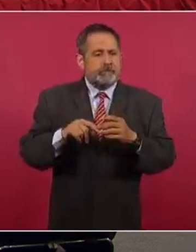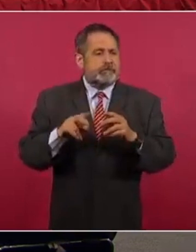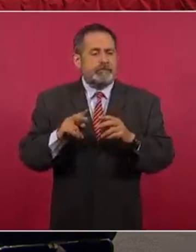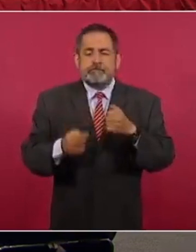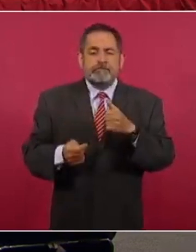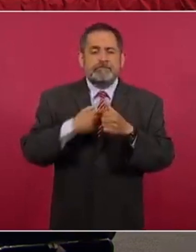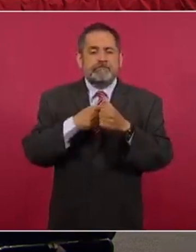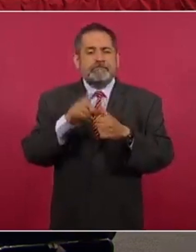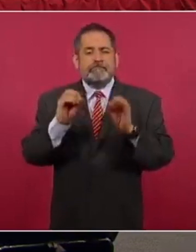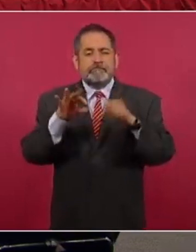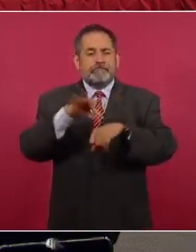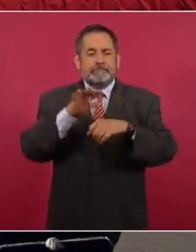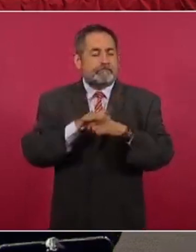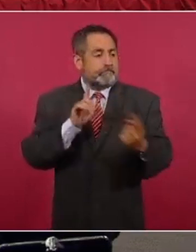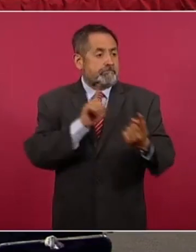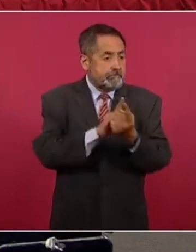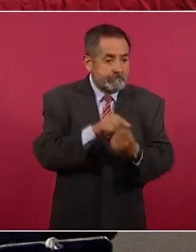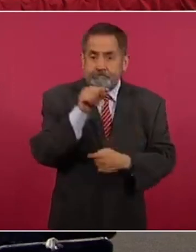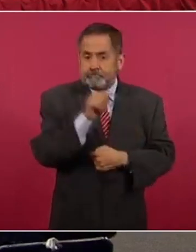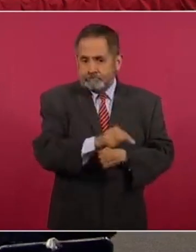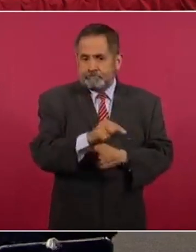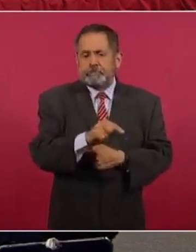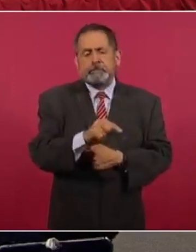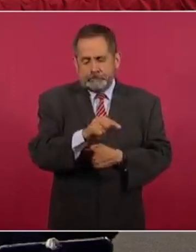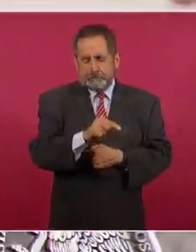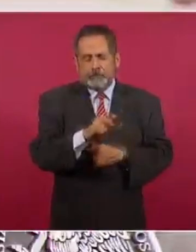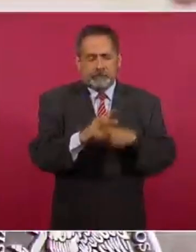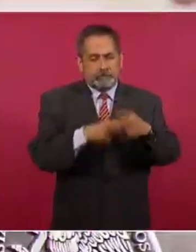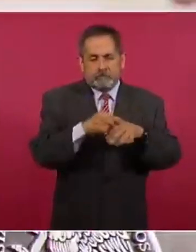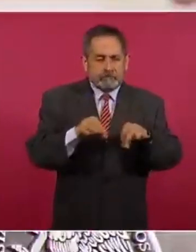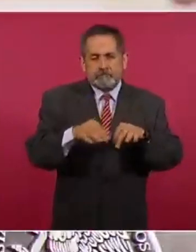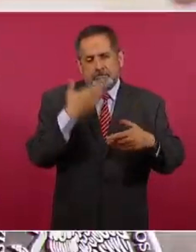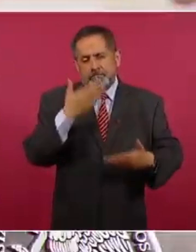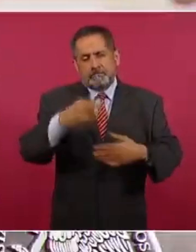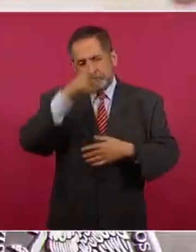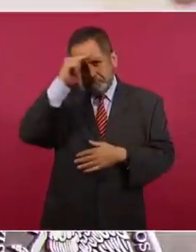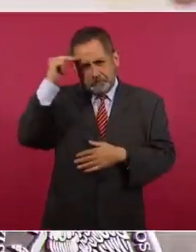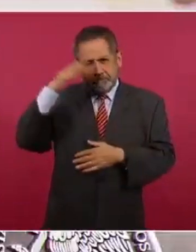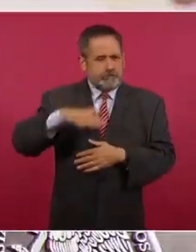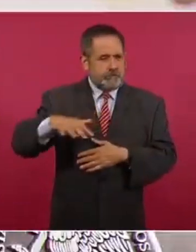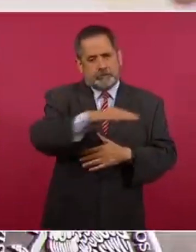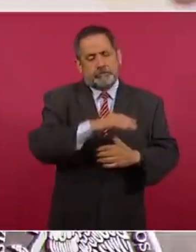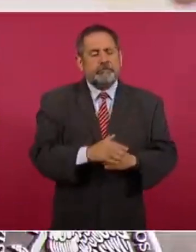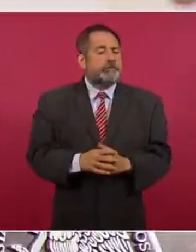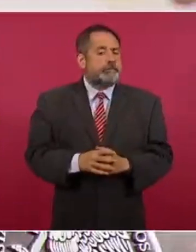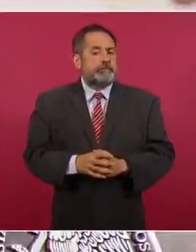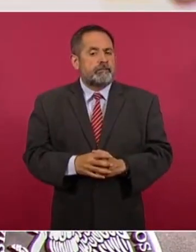se tienen ya trabajando en Nayarit. Y finalmente,